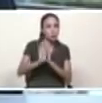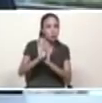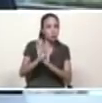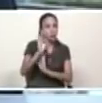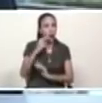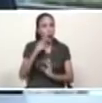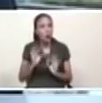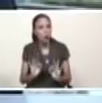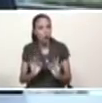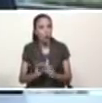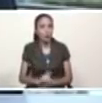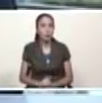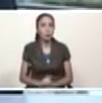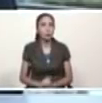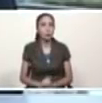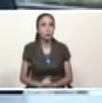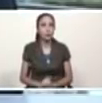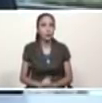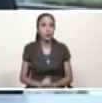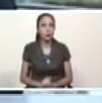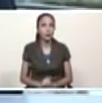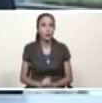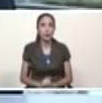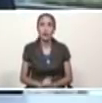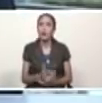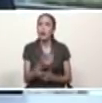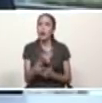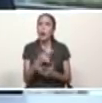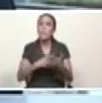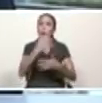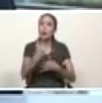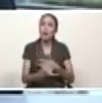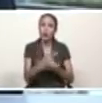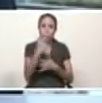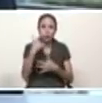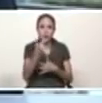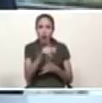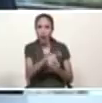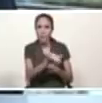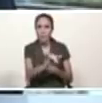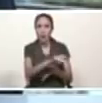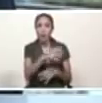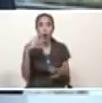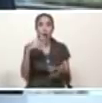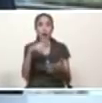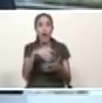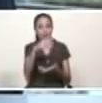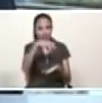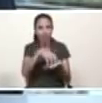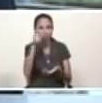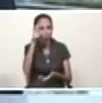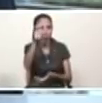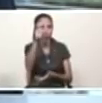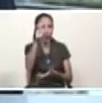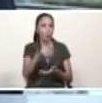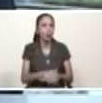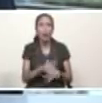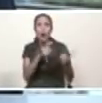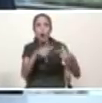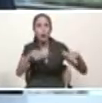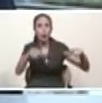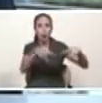se trata de el proyecto que tenemos allá mismo en calabozo en el sistema de riego río